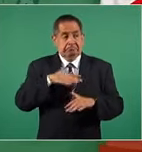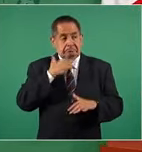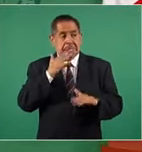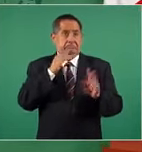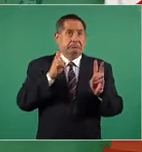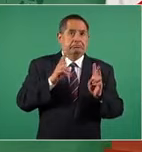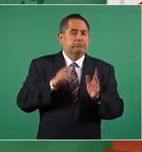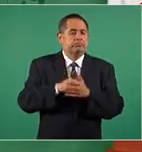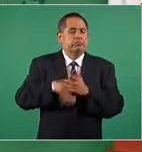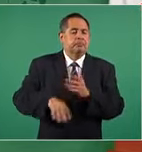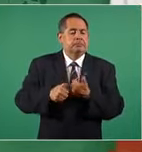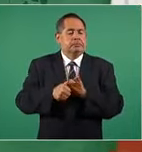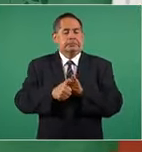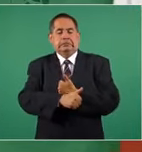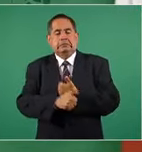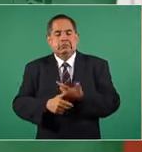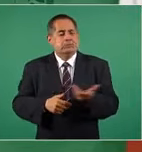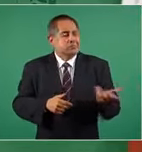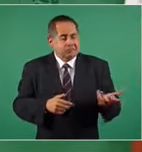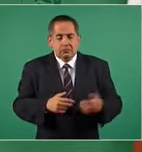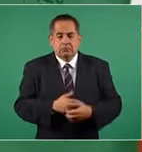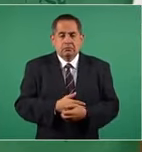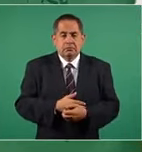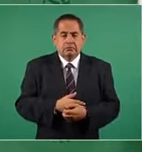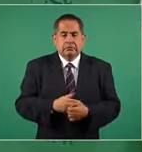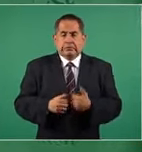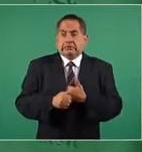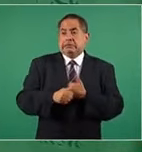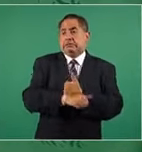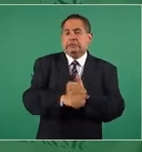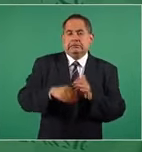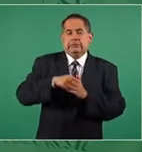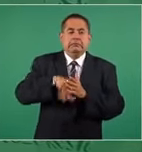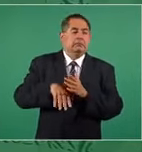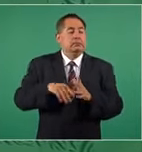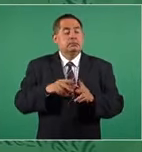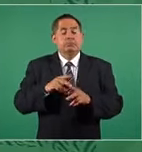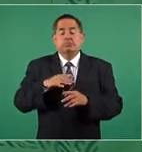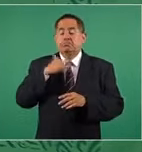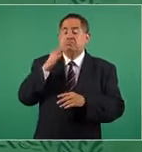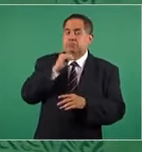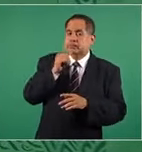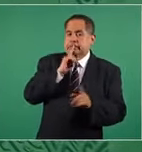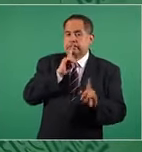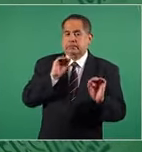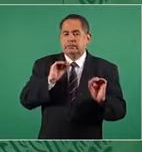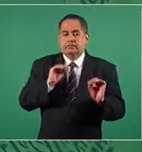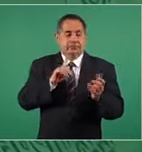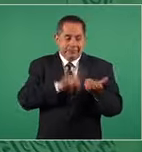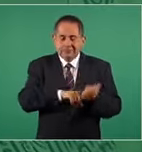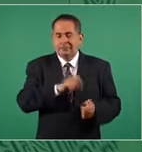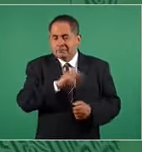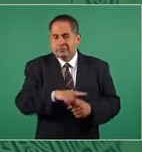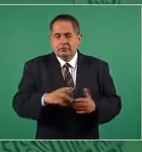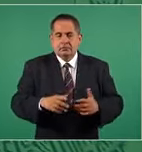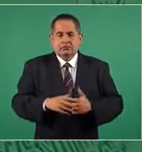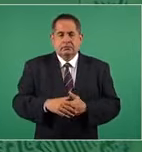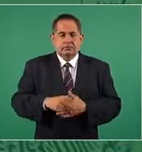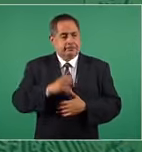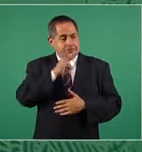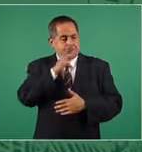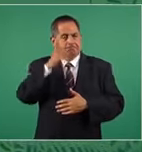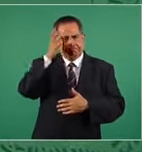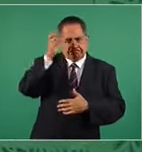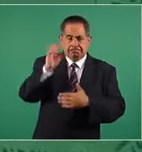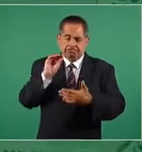estaba vedado el término, el concepto,